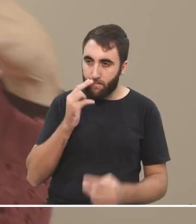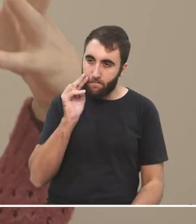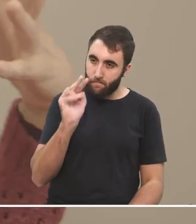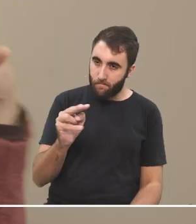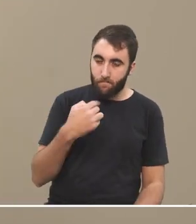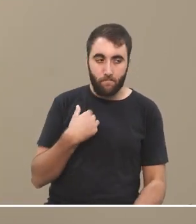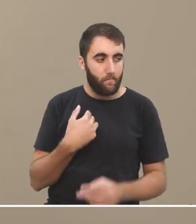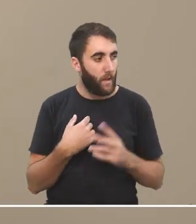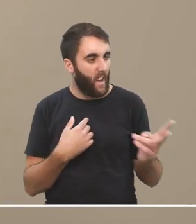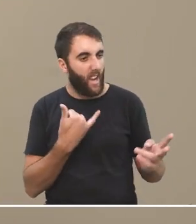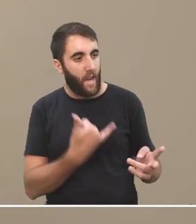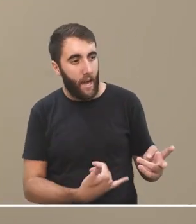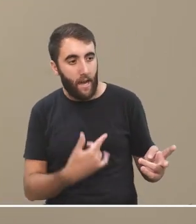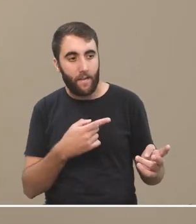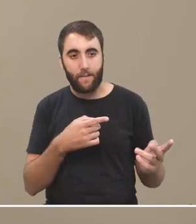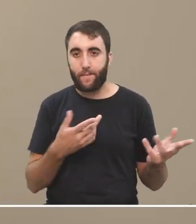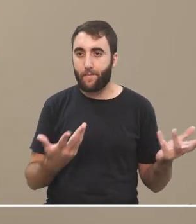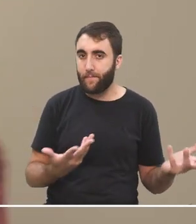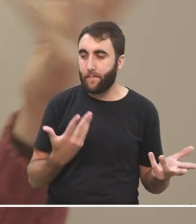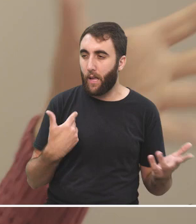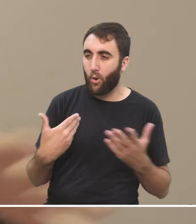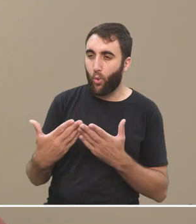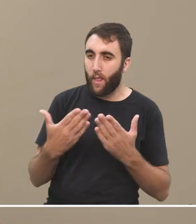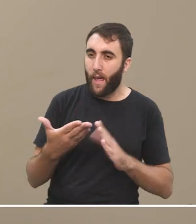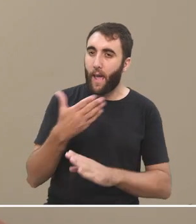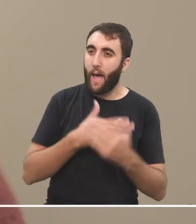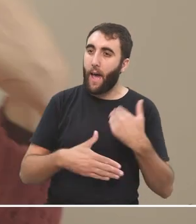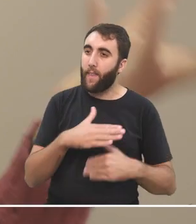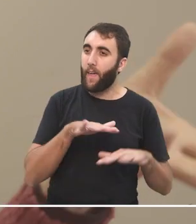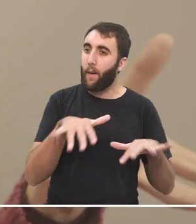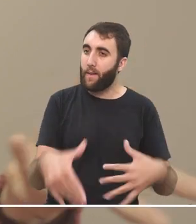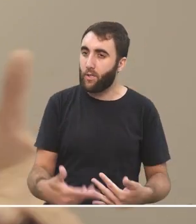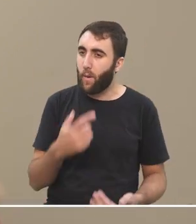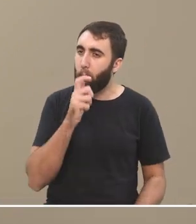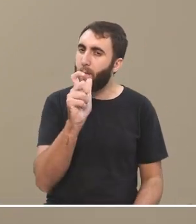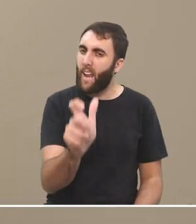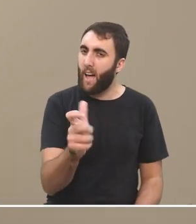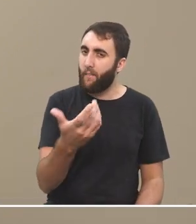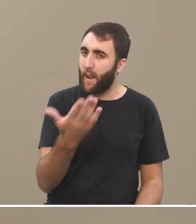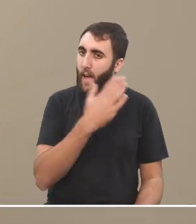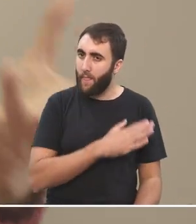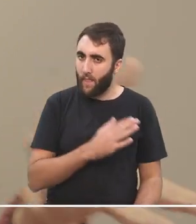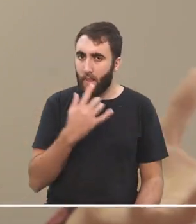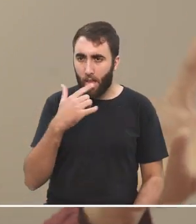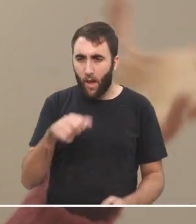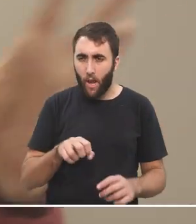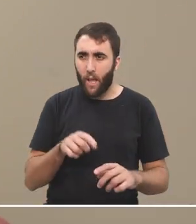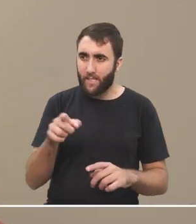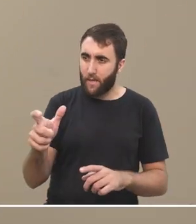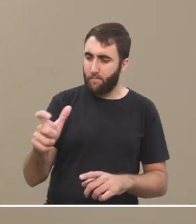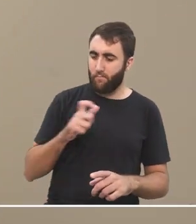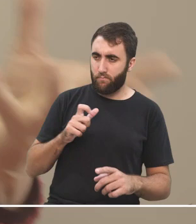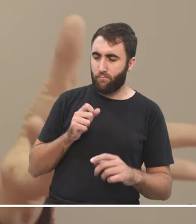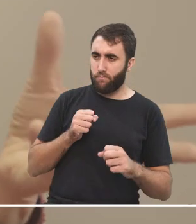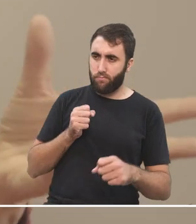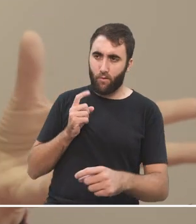otro mirar al costado ver estudiar qué pasó antes cómo se usaba esta palabra antes si realmente es tan condenable moralmente